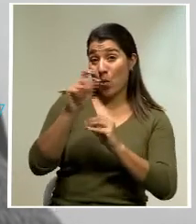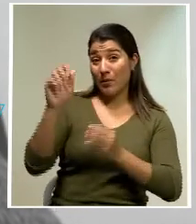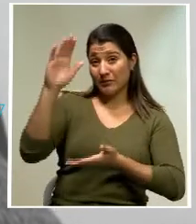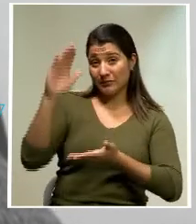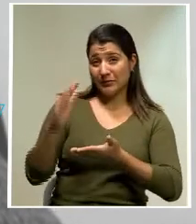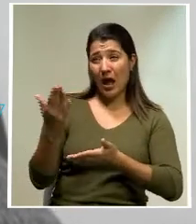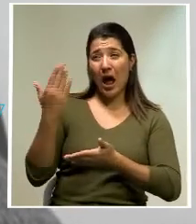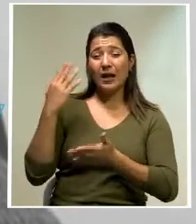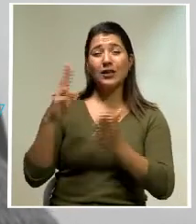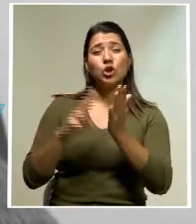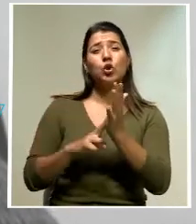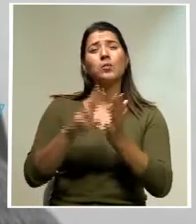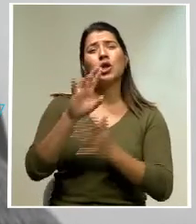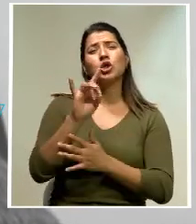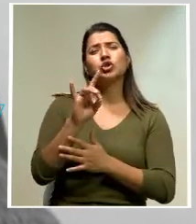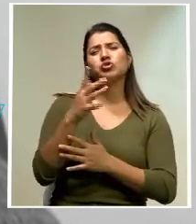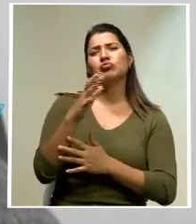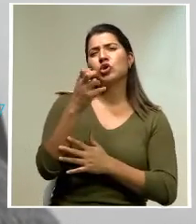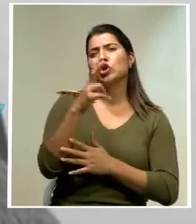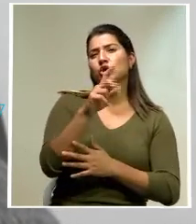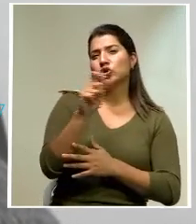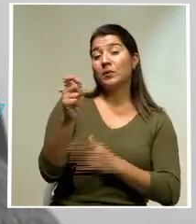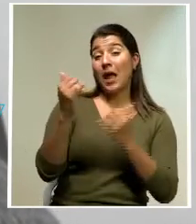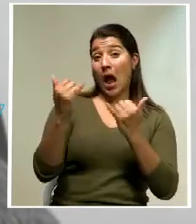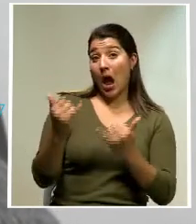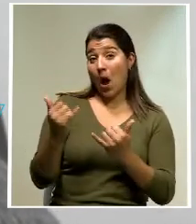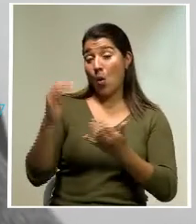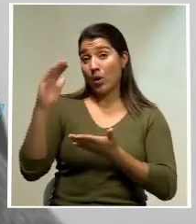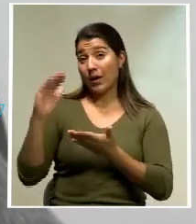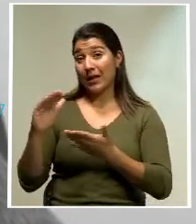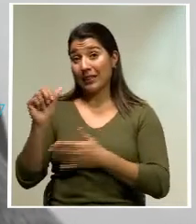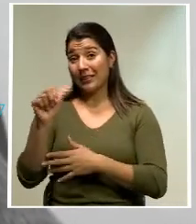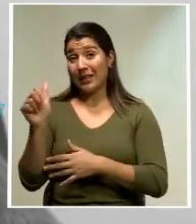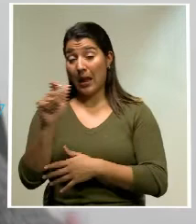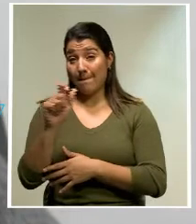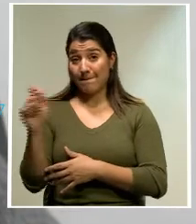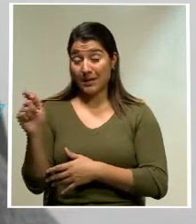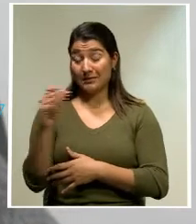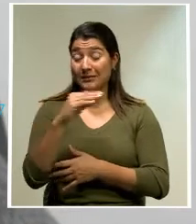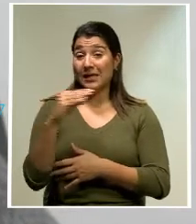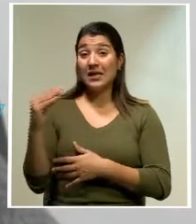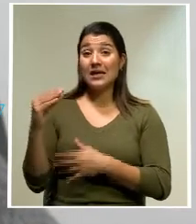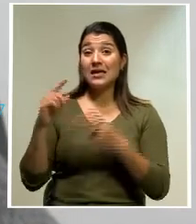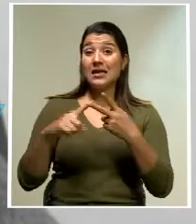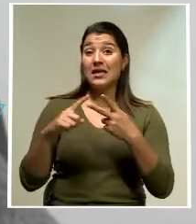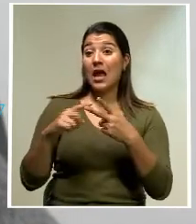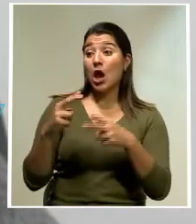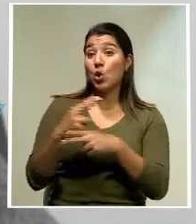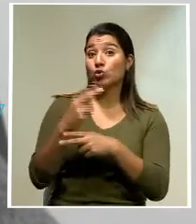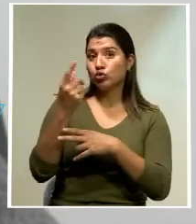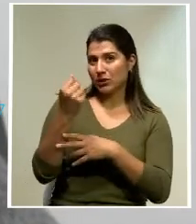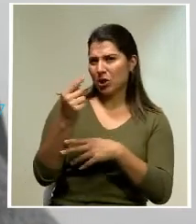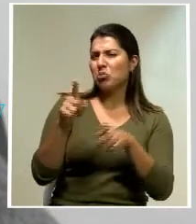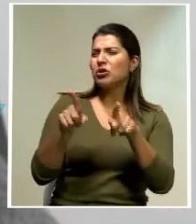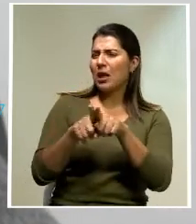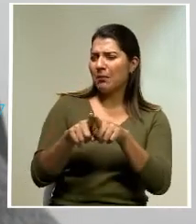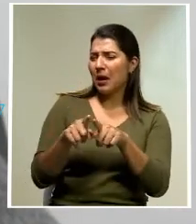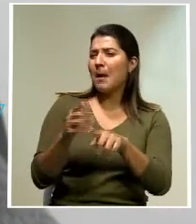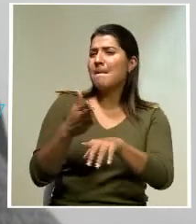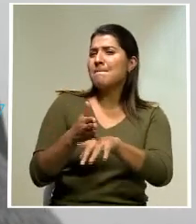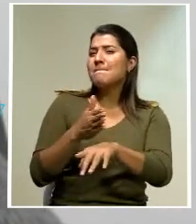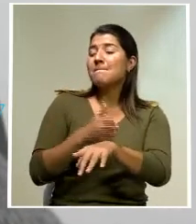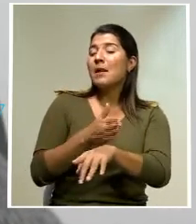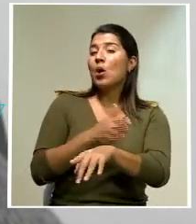eran como de 12 meses, ahora ya vamos como por 10 meses. Y lo que es la ejecución también ha ido mejorando, los